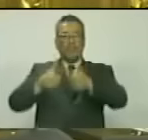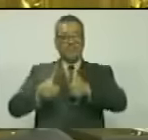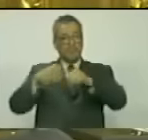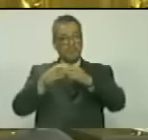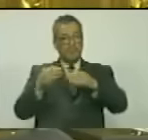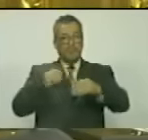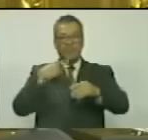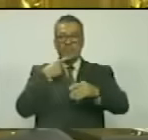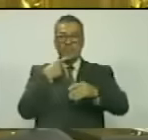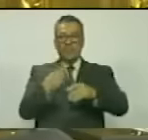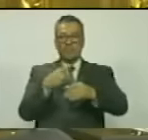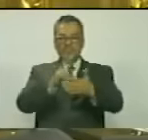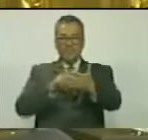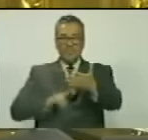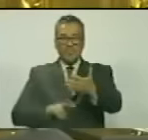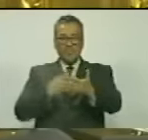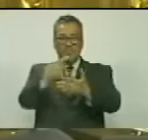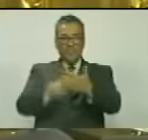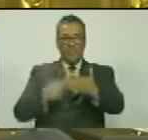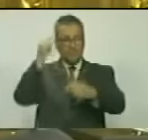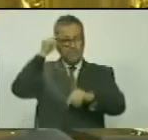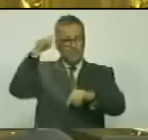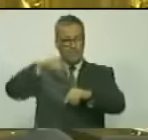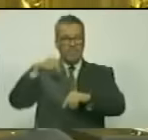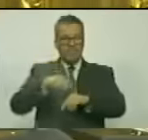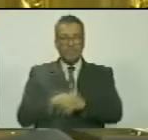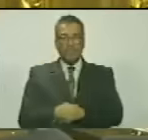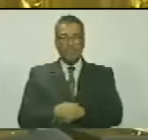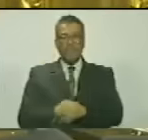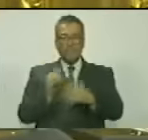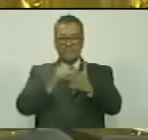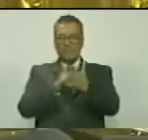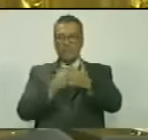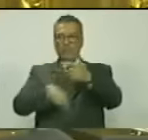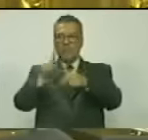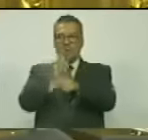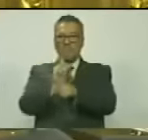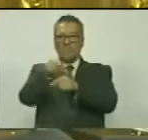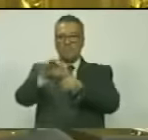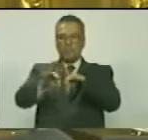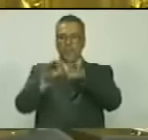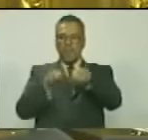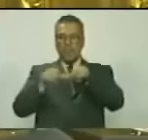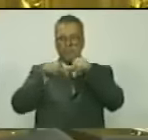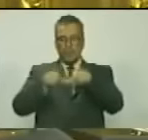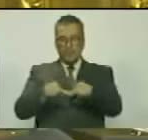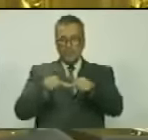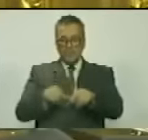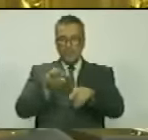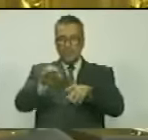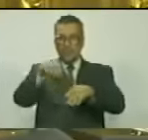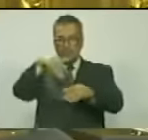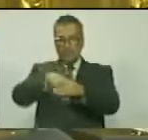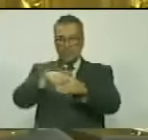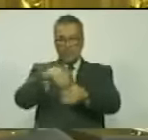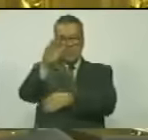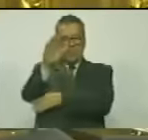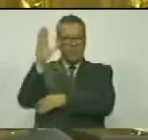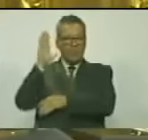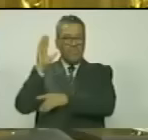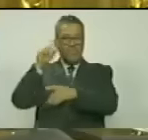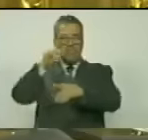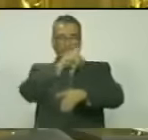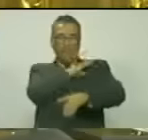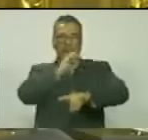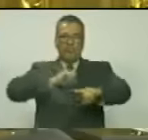sesión y solicitó la lectura de la propuesta del orden del día. Punto único. Sesión de instalación, elección y juramentación de